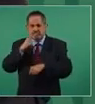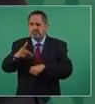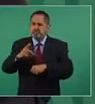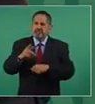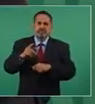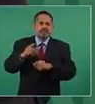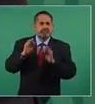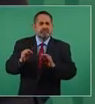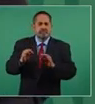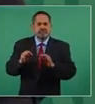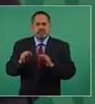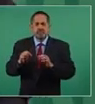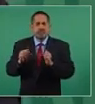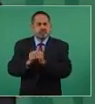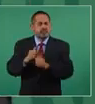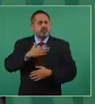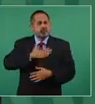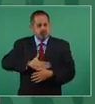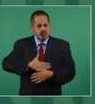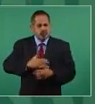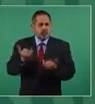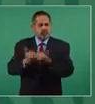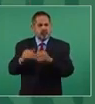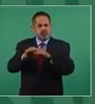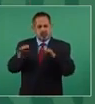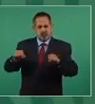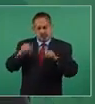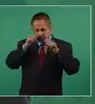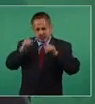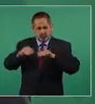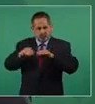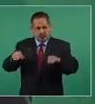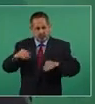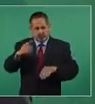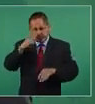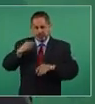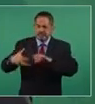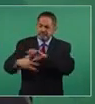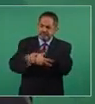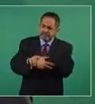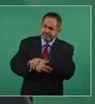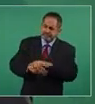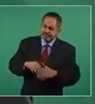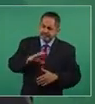un país justo, igualitario, fraterno.